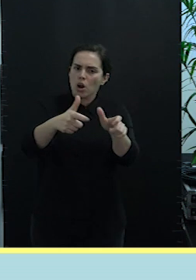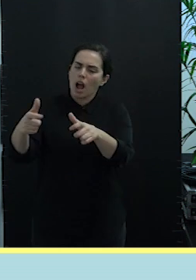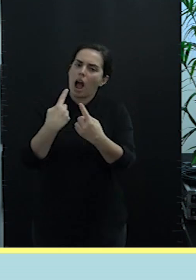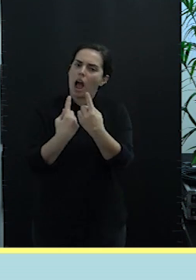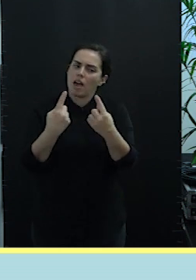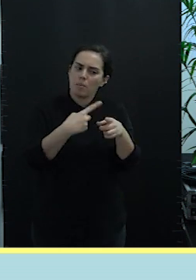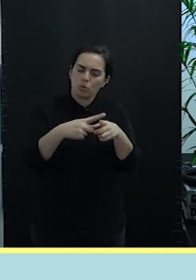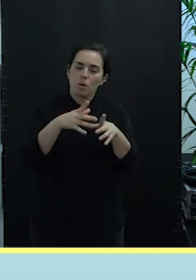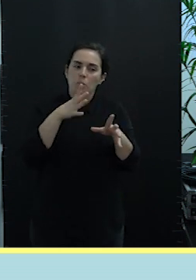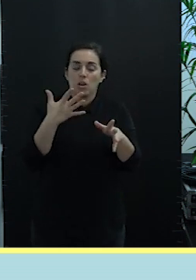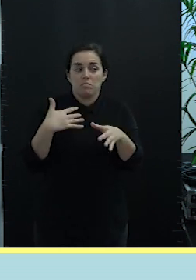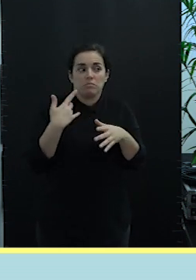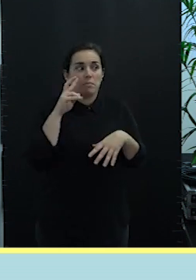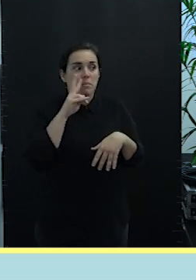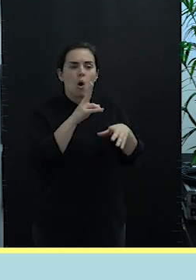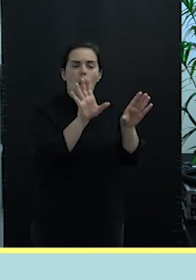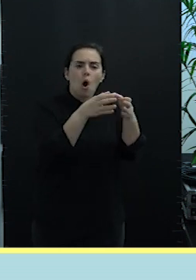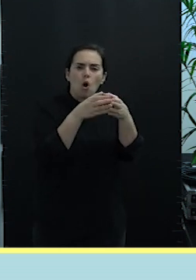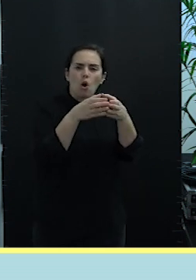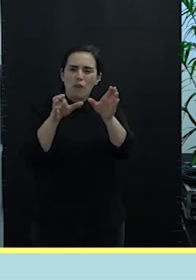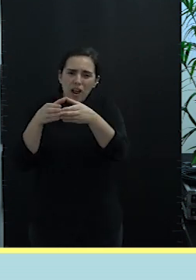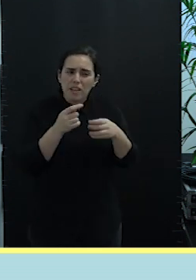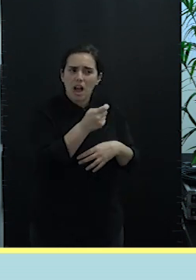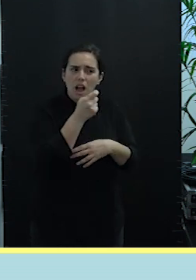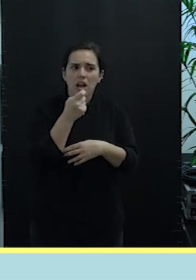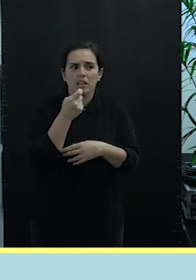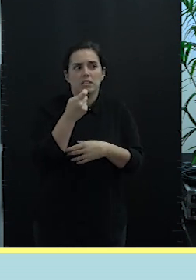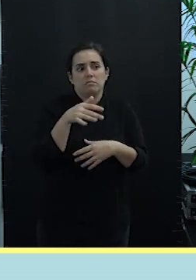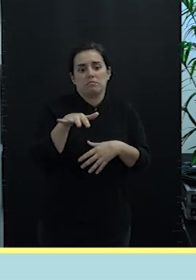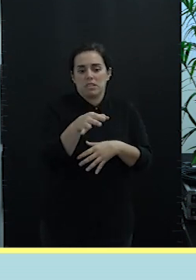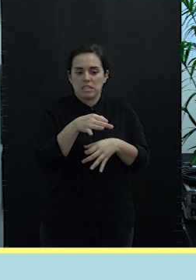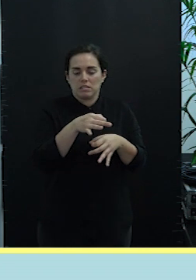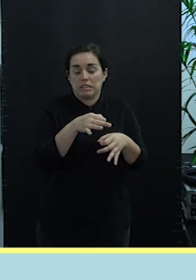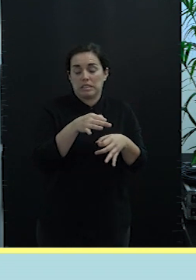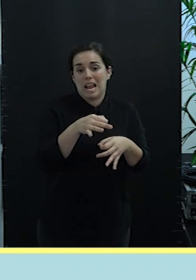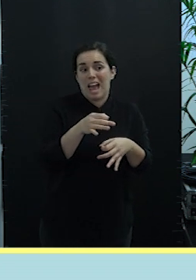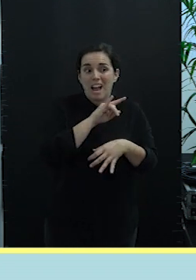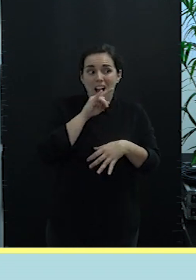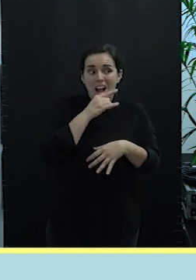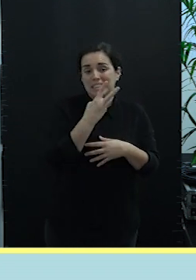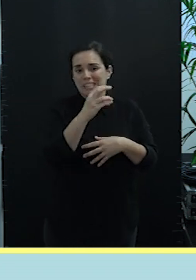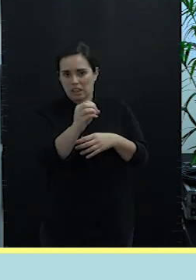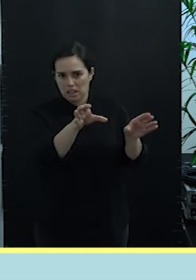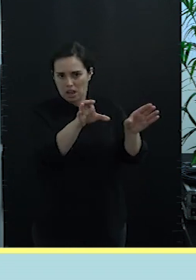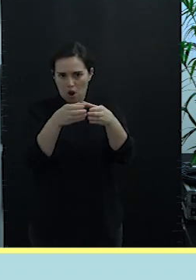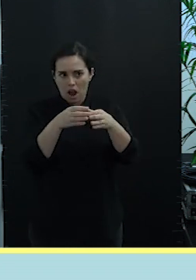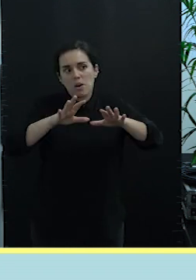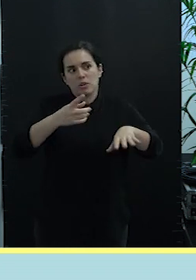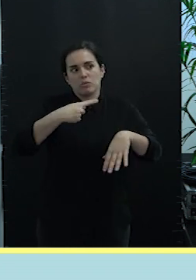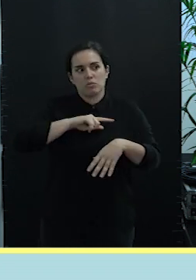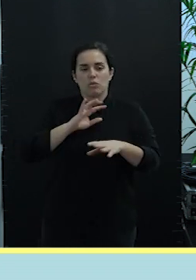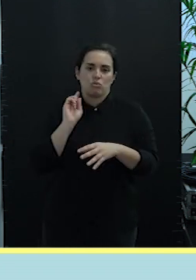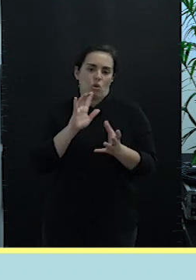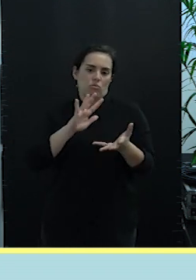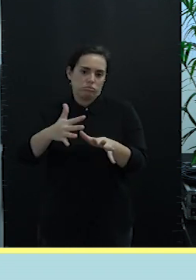cuando llegamos a las cofradías, pues bueno, había cofradías, el panorama insular, son 30 cofradías, a pesar de que nosotros solo nos hemos implantado las que